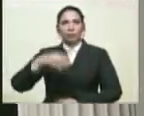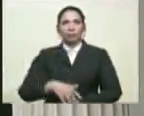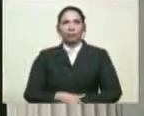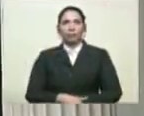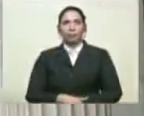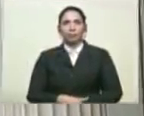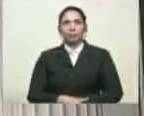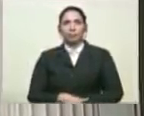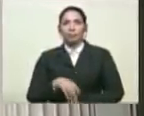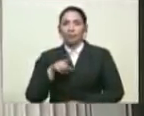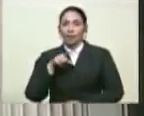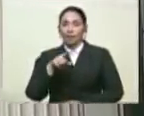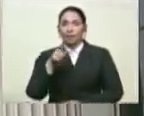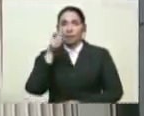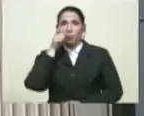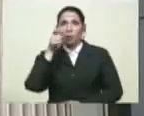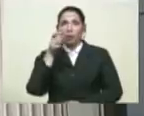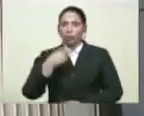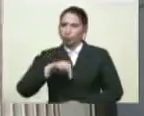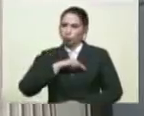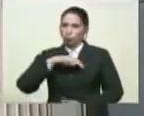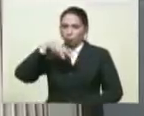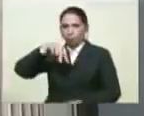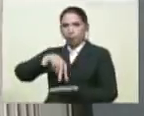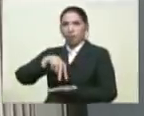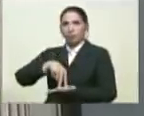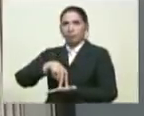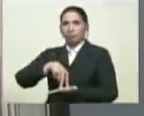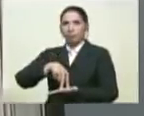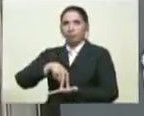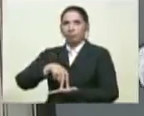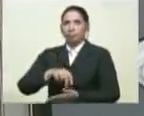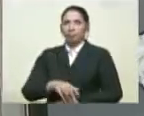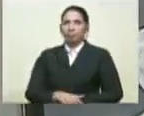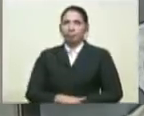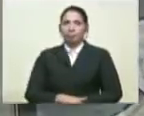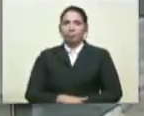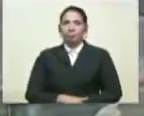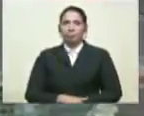Es por ese pueblo que estamos de pie. Yo llevo esa fuerza.